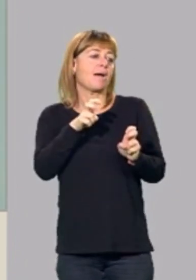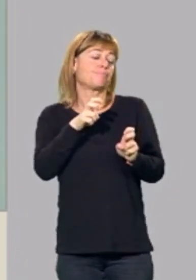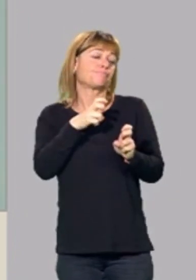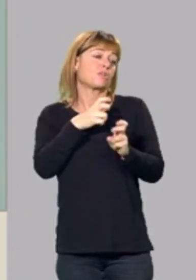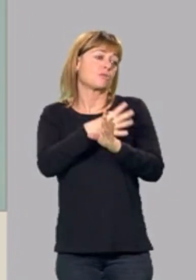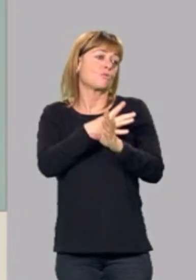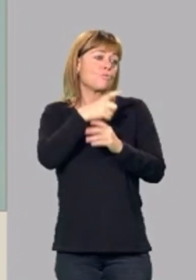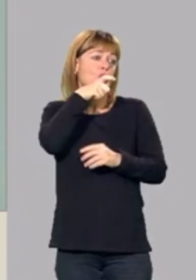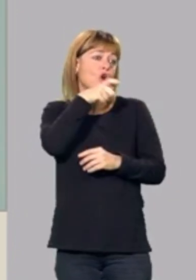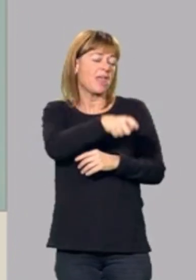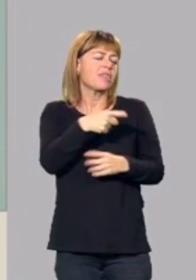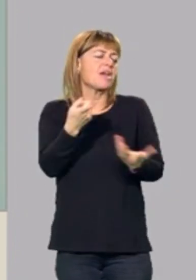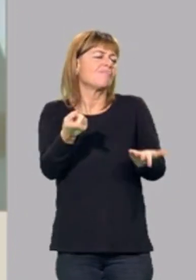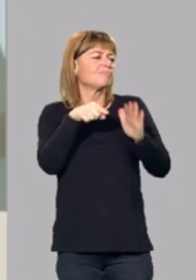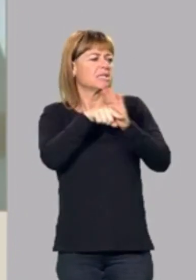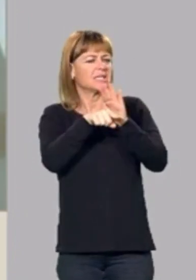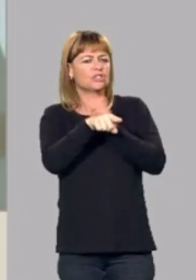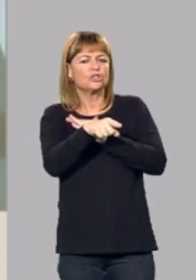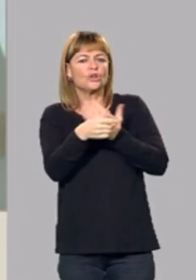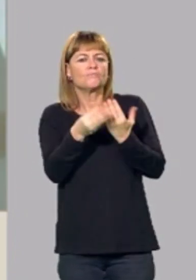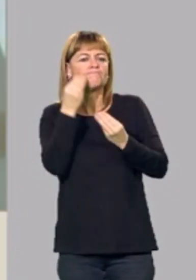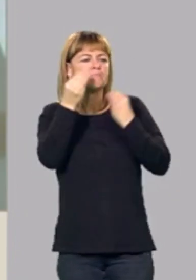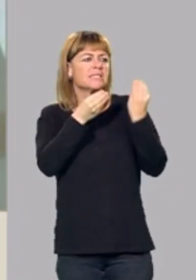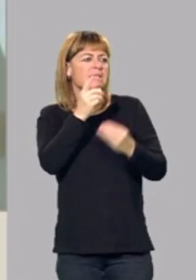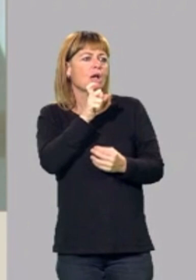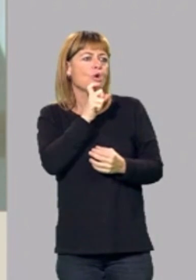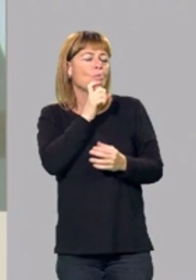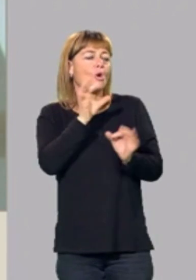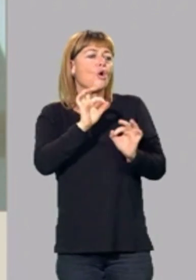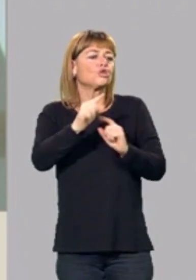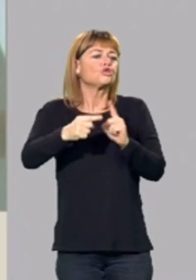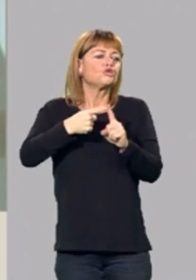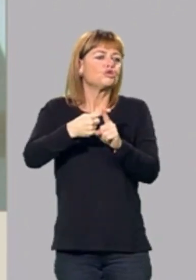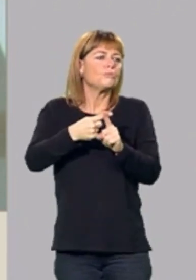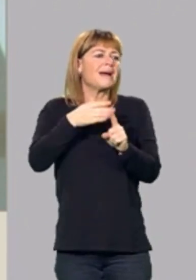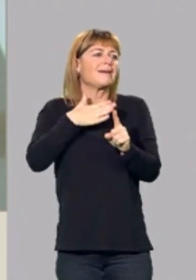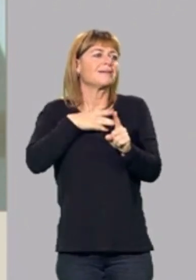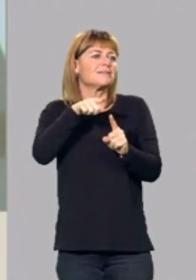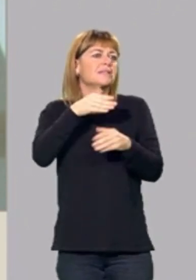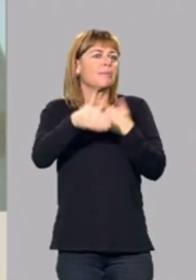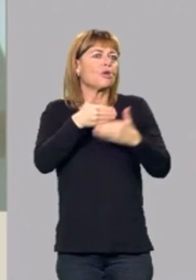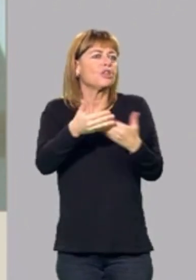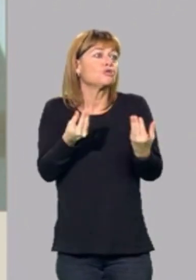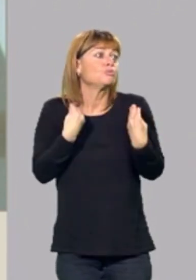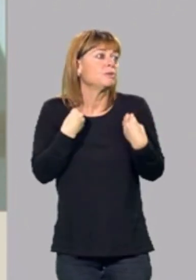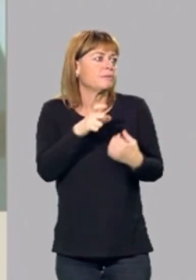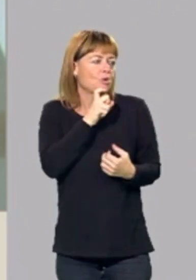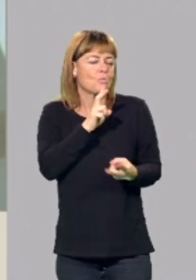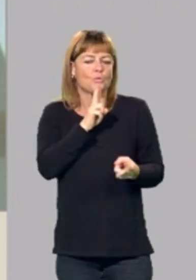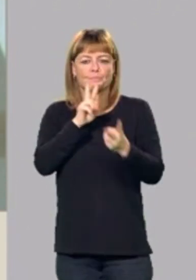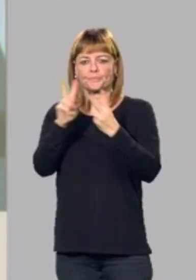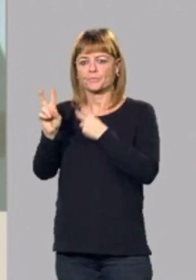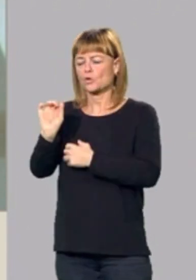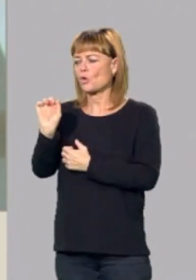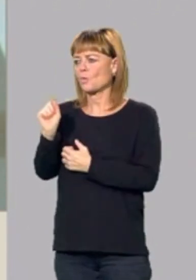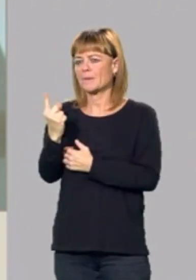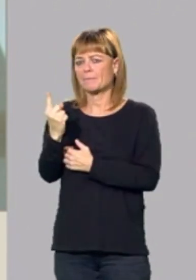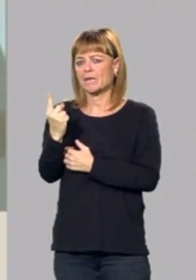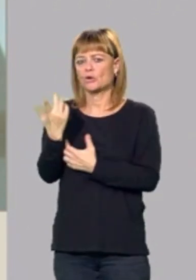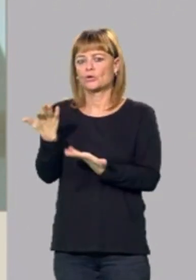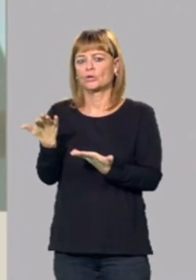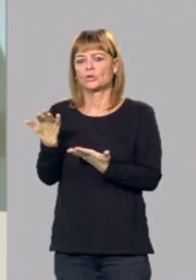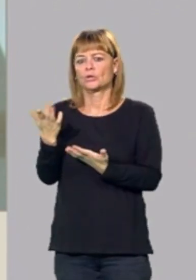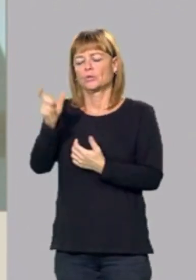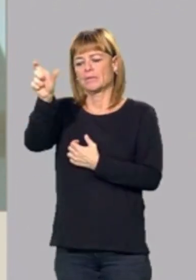que se ha gestionado? ¿Cómo creen que ha salido Sumar de todo este proceso? Bueno, lo primero que hay hacer es ponerse del lado de las